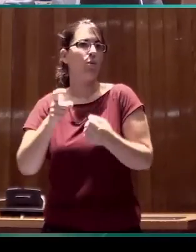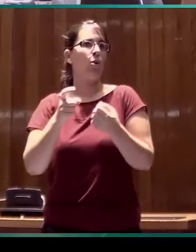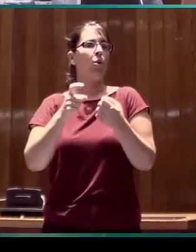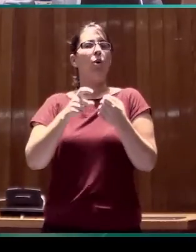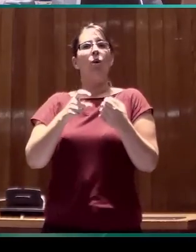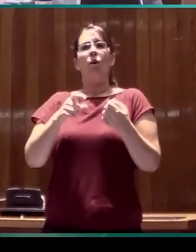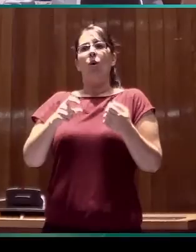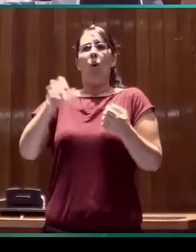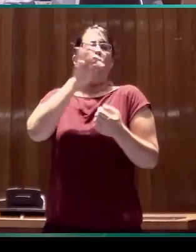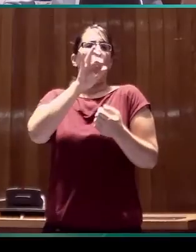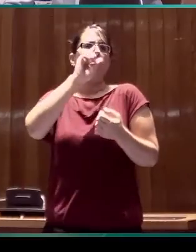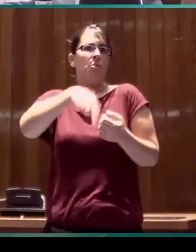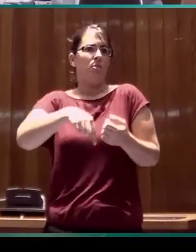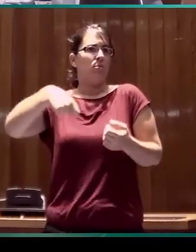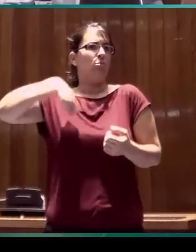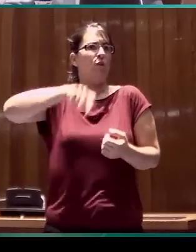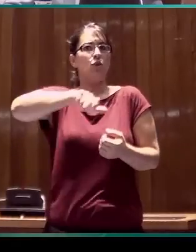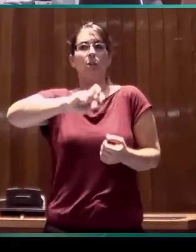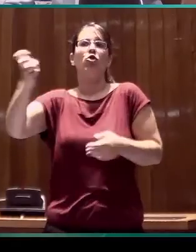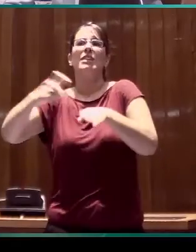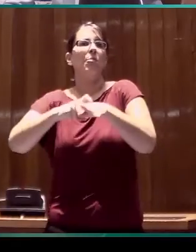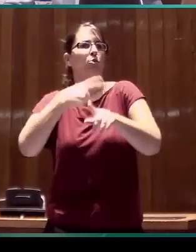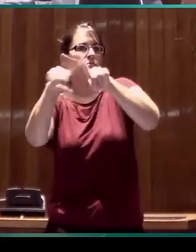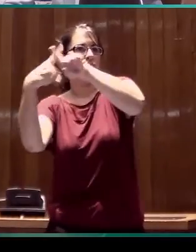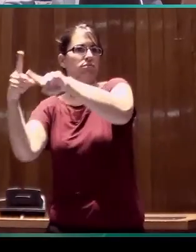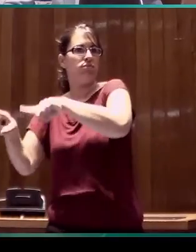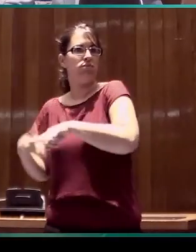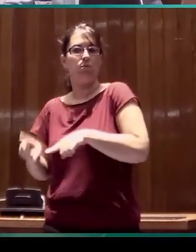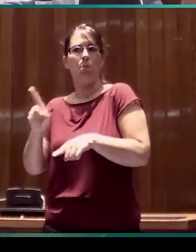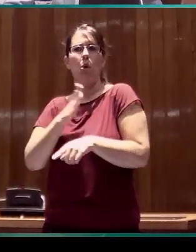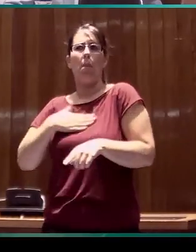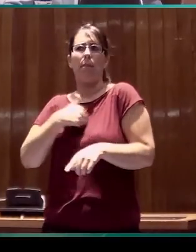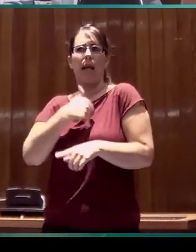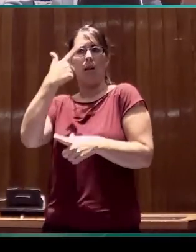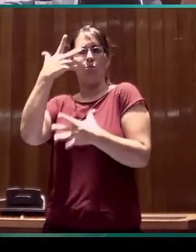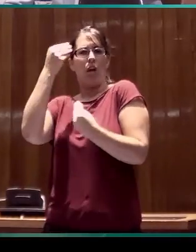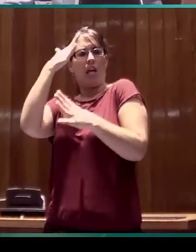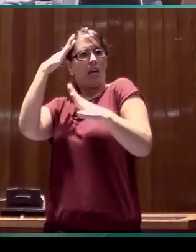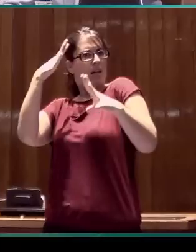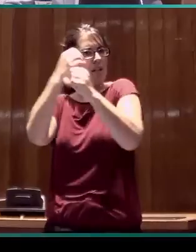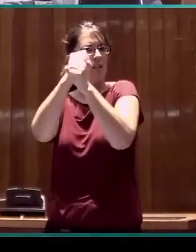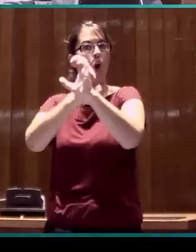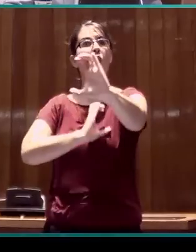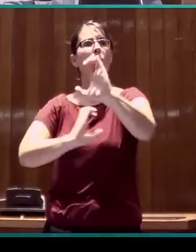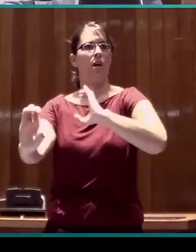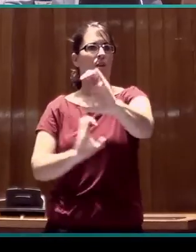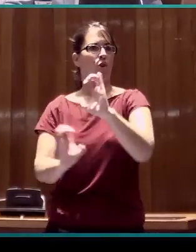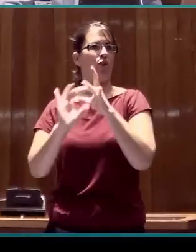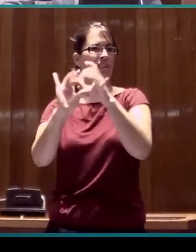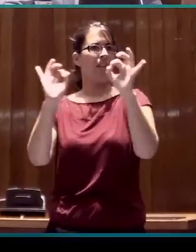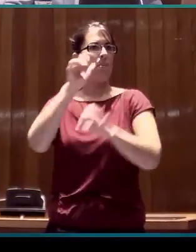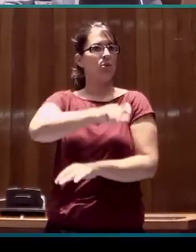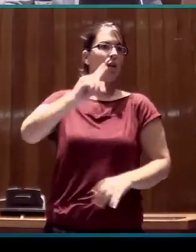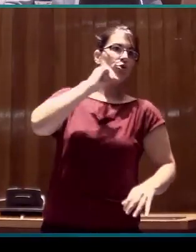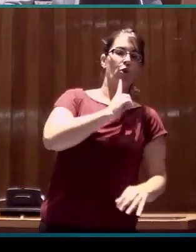otro tipo de profesionales que tienen un papel muy central en la comunicación de las personas sordas y